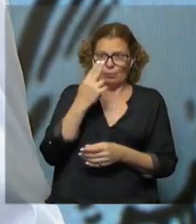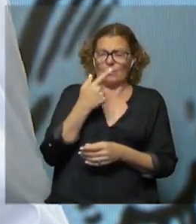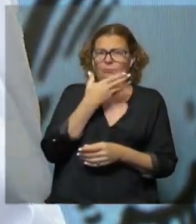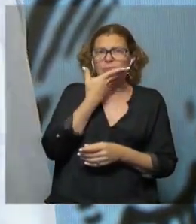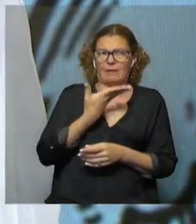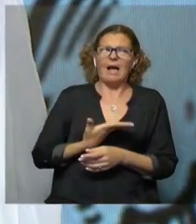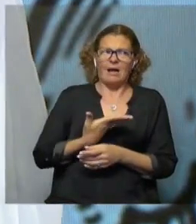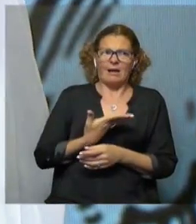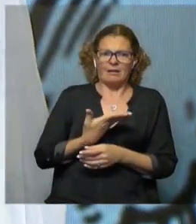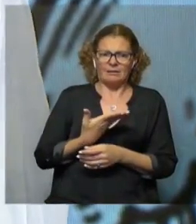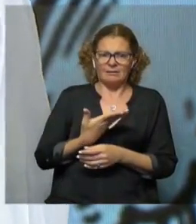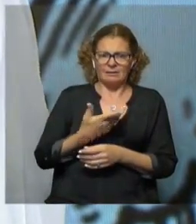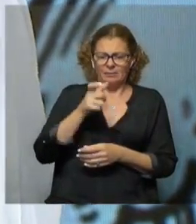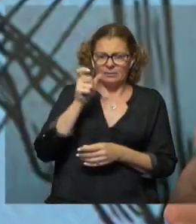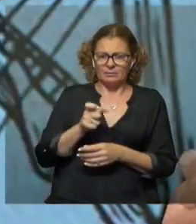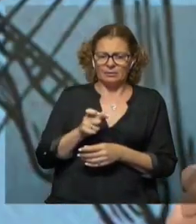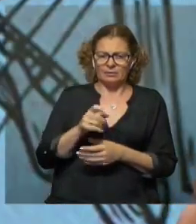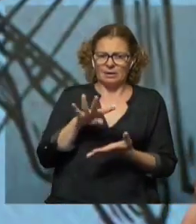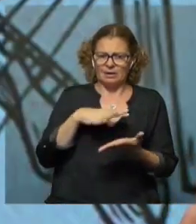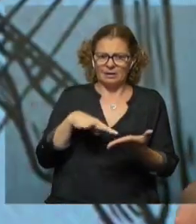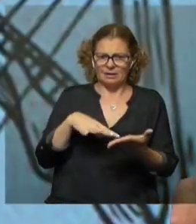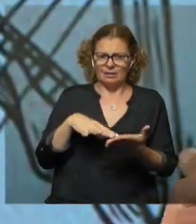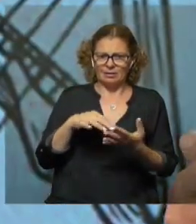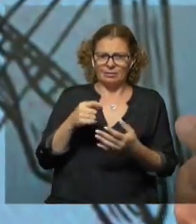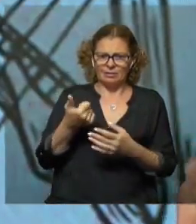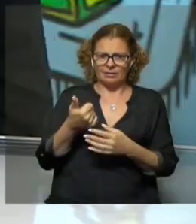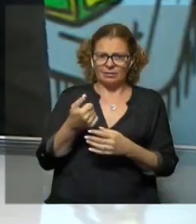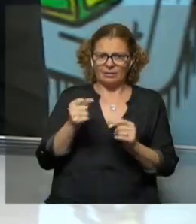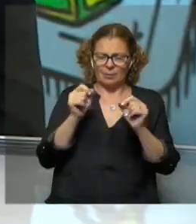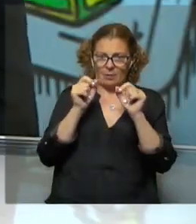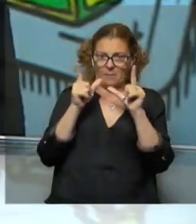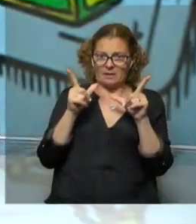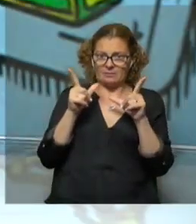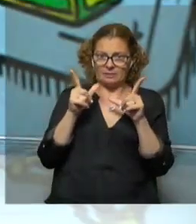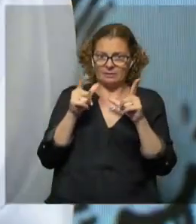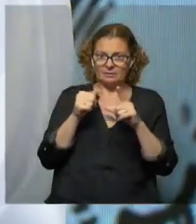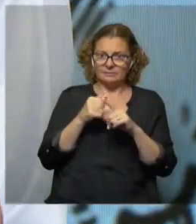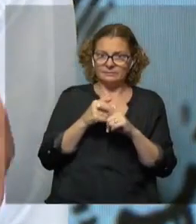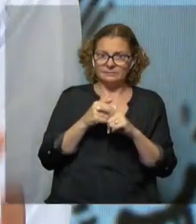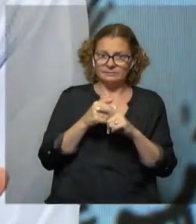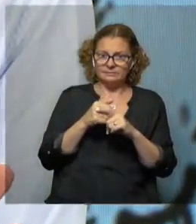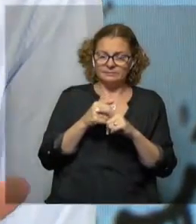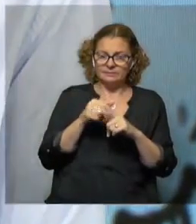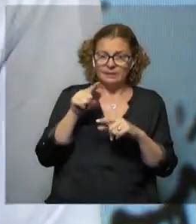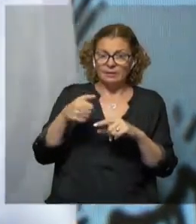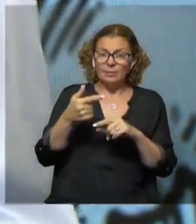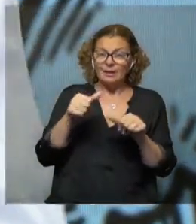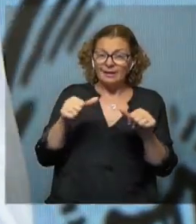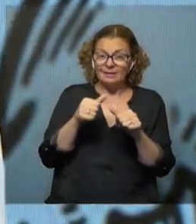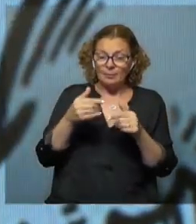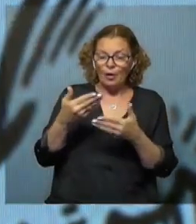la mandíbula, ¿no? Ahora me hiciste acordar que lo había leído y realmente me encantó. Claro. Ahora, ahí después, ¿qué hacemos?